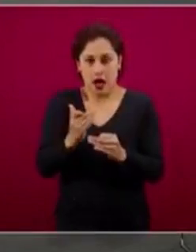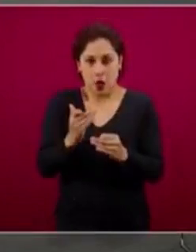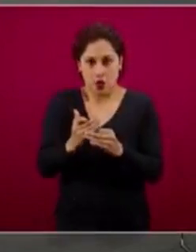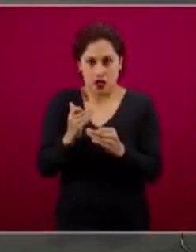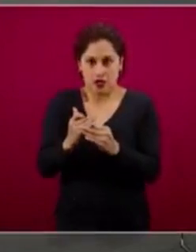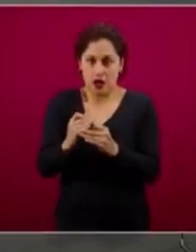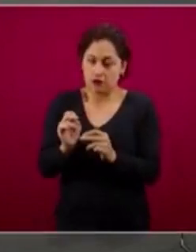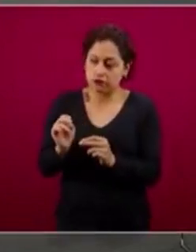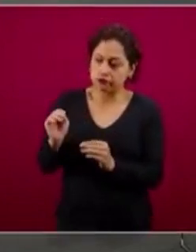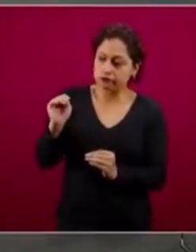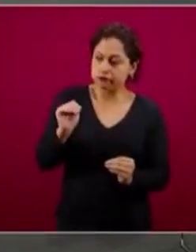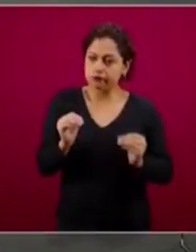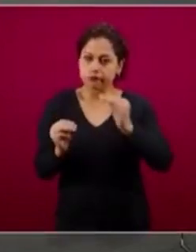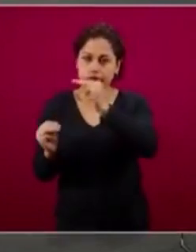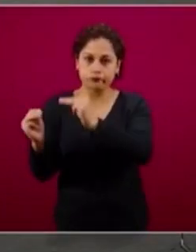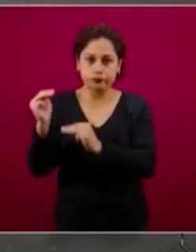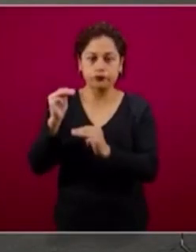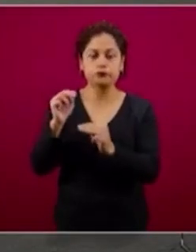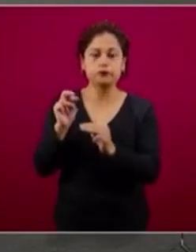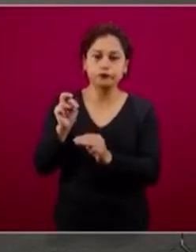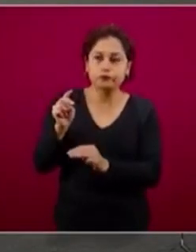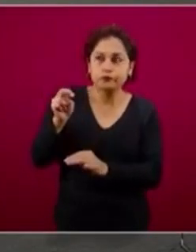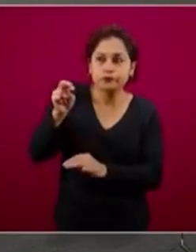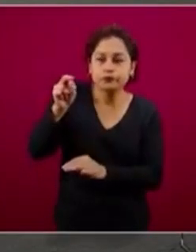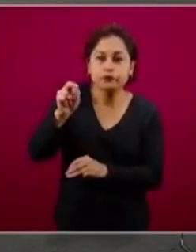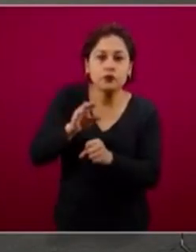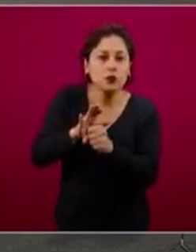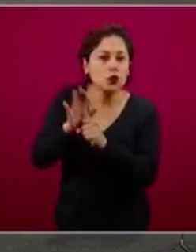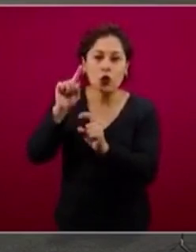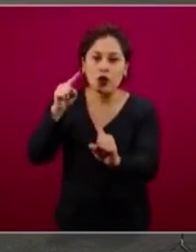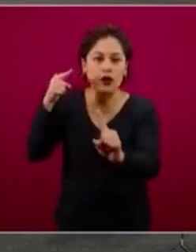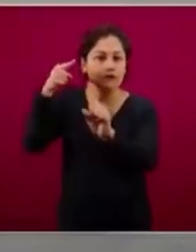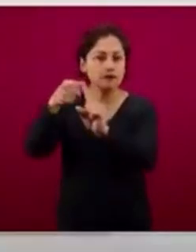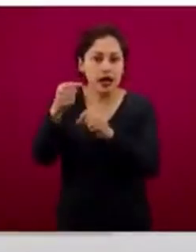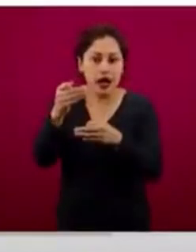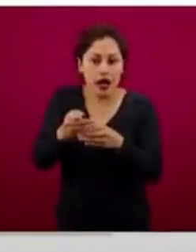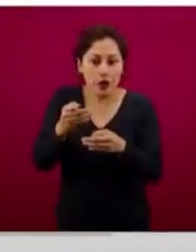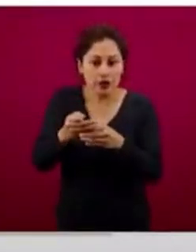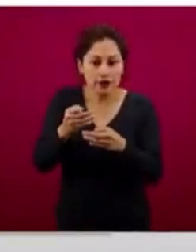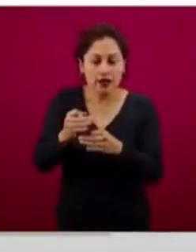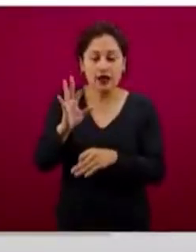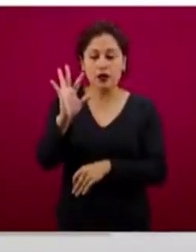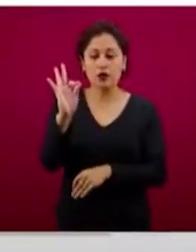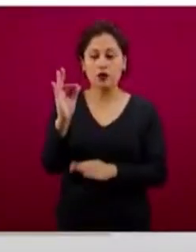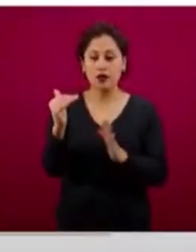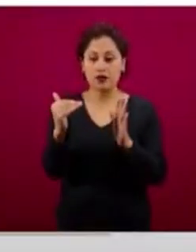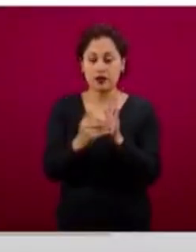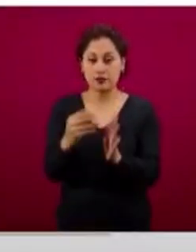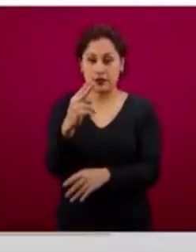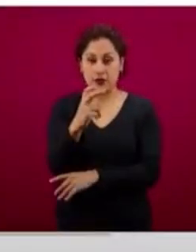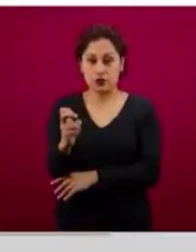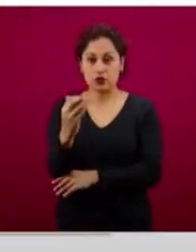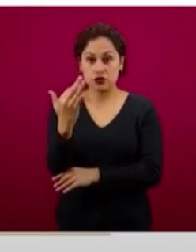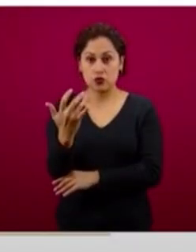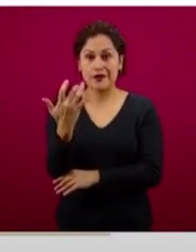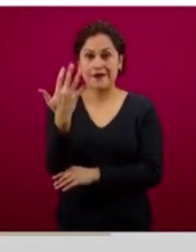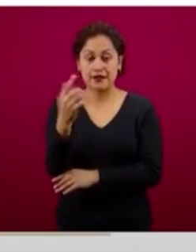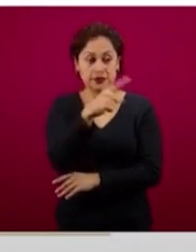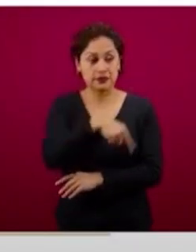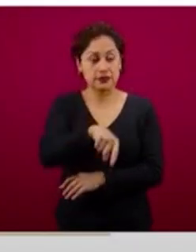es el siguiente. Este, 40 mil 255 empresarias,